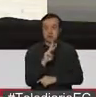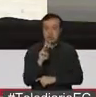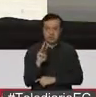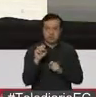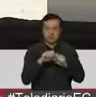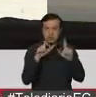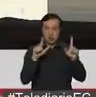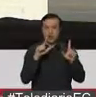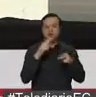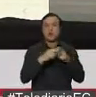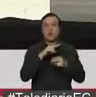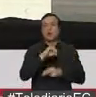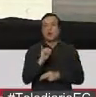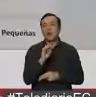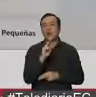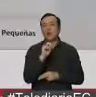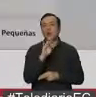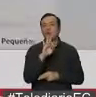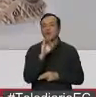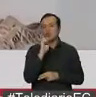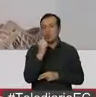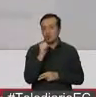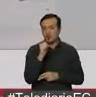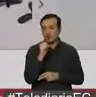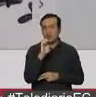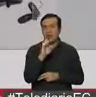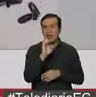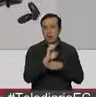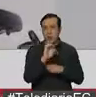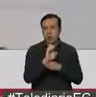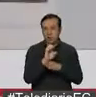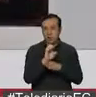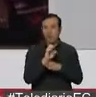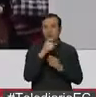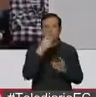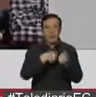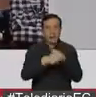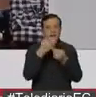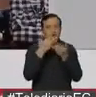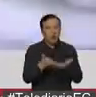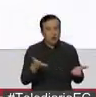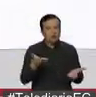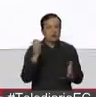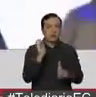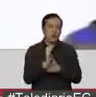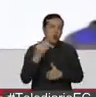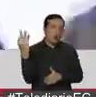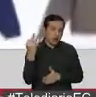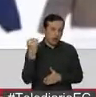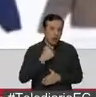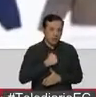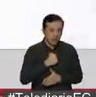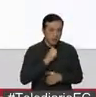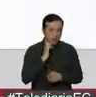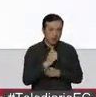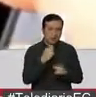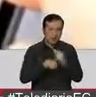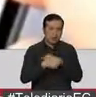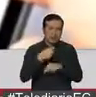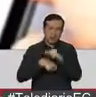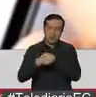Ecuador. Se trata de un portal para incentivar el consumo de productos nacionales y, a la vez, que las micro, pequeñas y medianas empresas